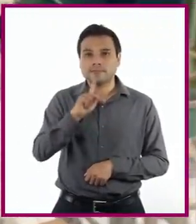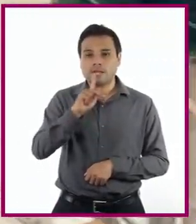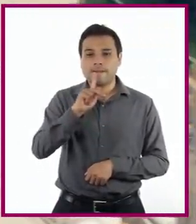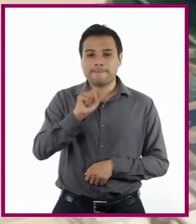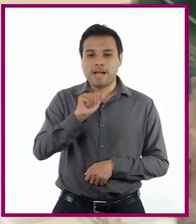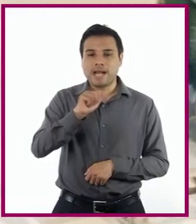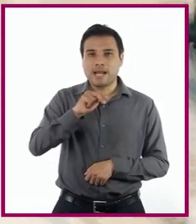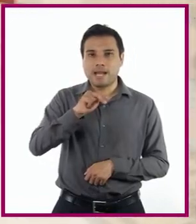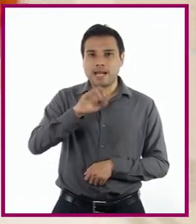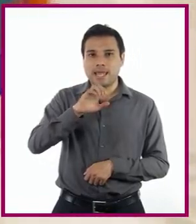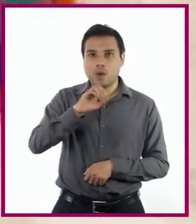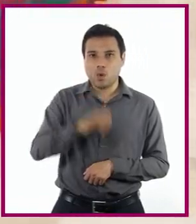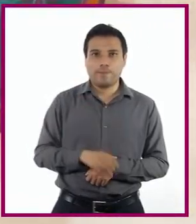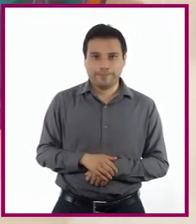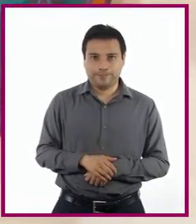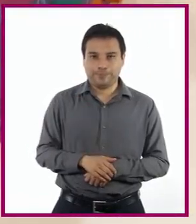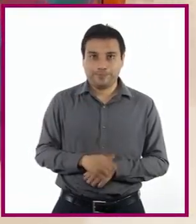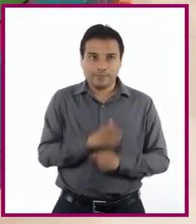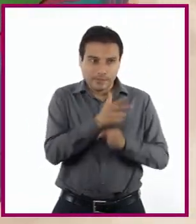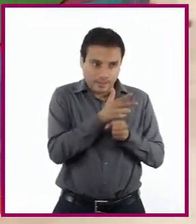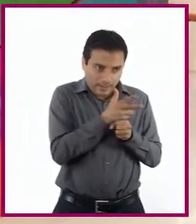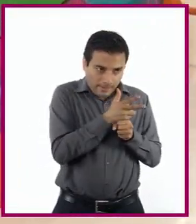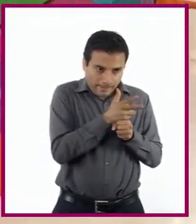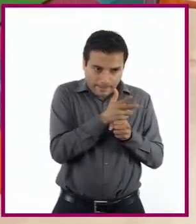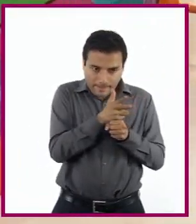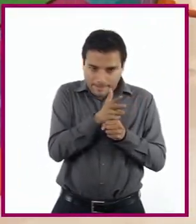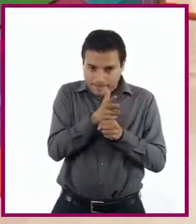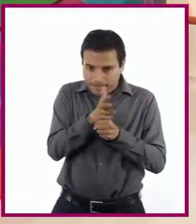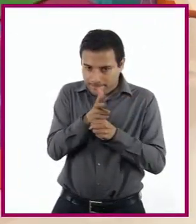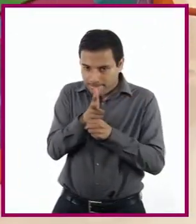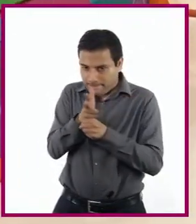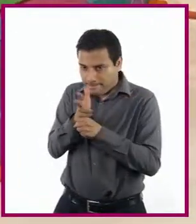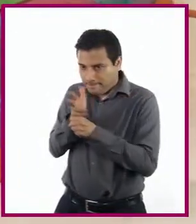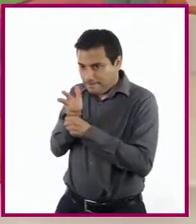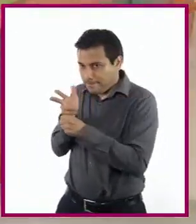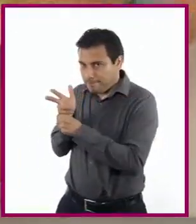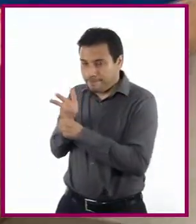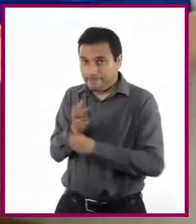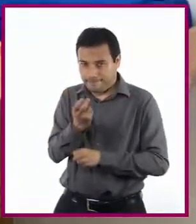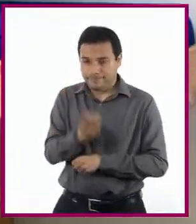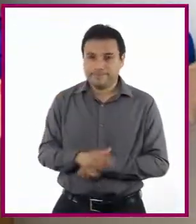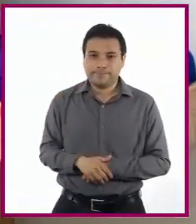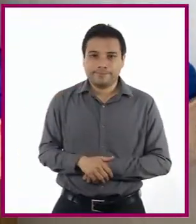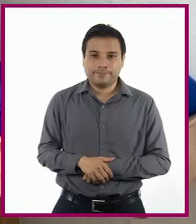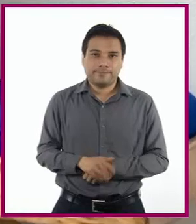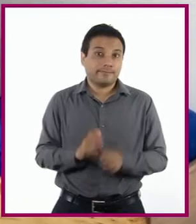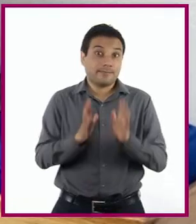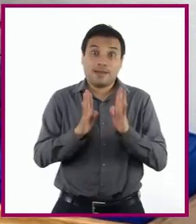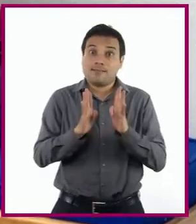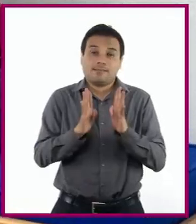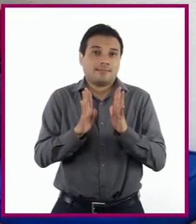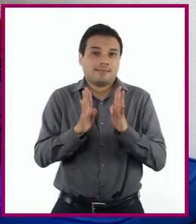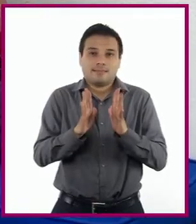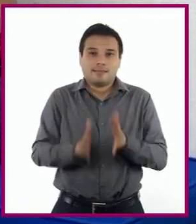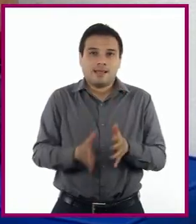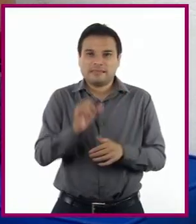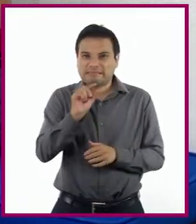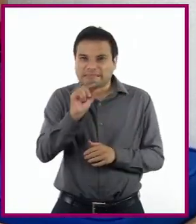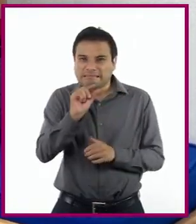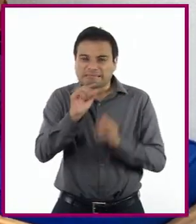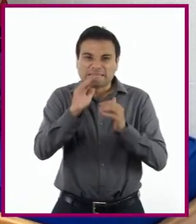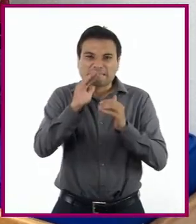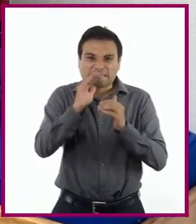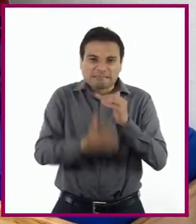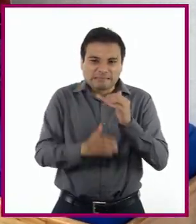es girar la cámara De un lado hacia el otro Sobre su propio eje Ya casi tenemos Todas las imágenes